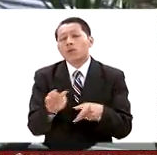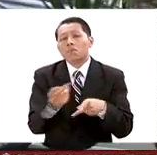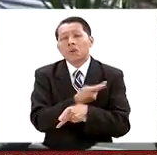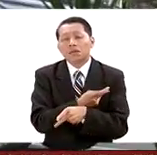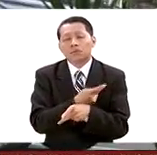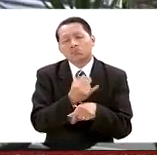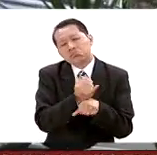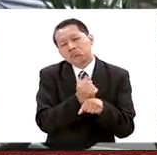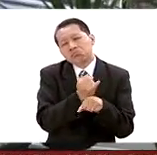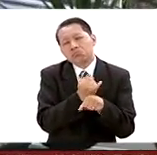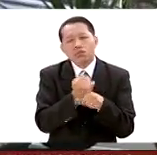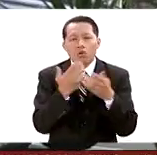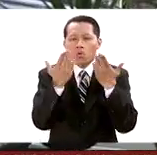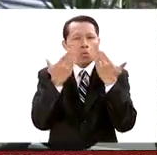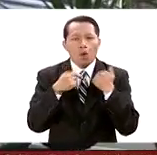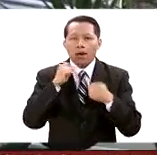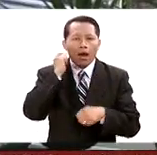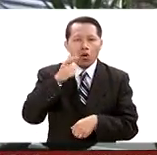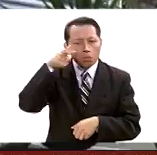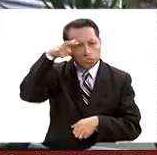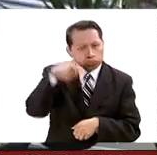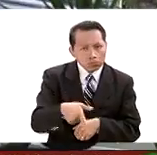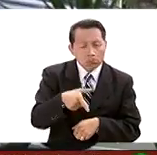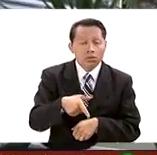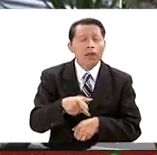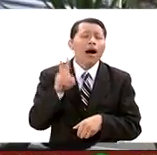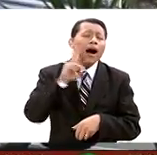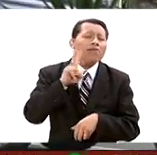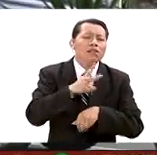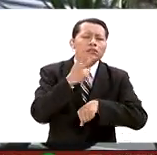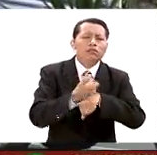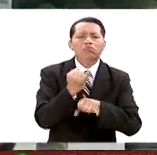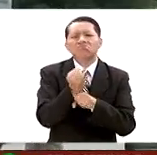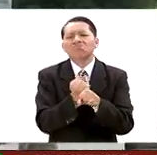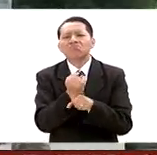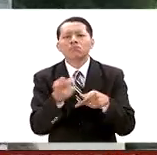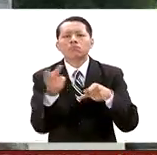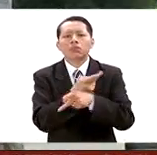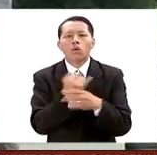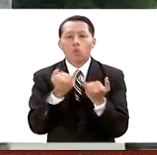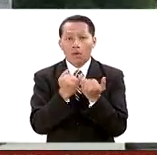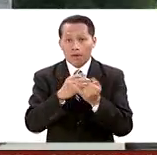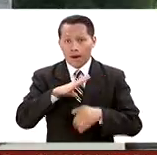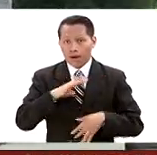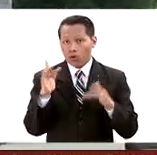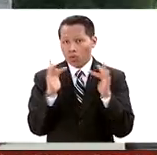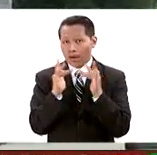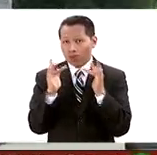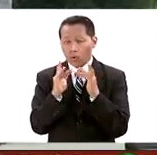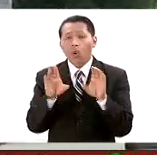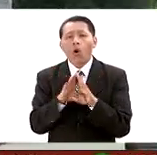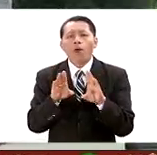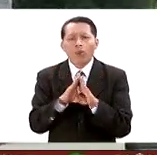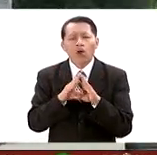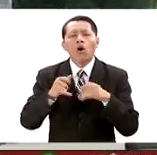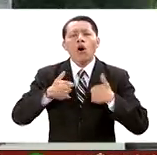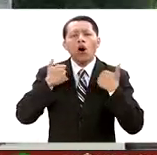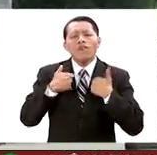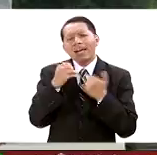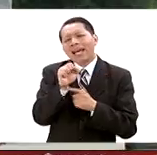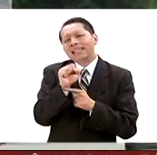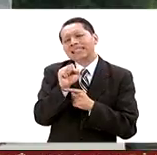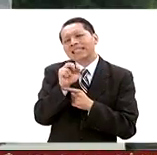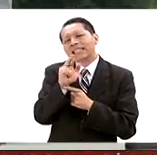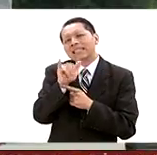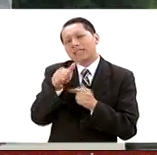evidencia específica, trataron de hacer una segunda investigación para determinar si estaba ligado con un joven de origen sirio que había